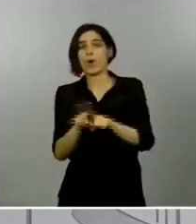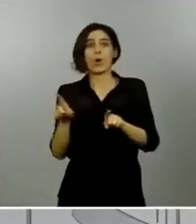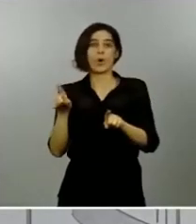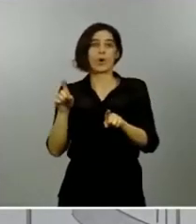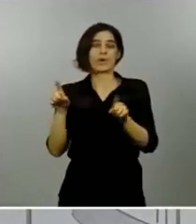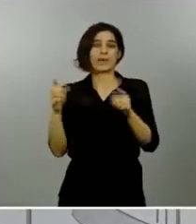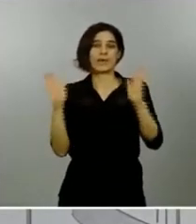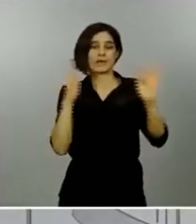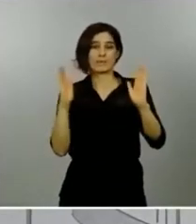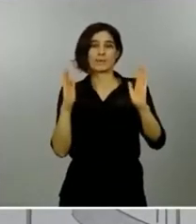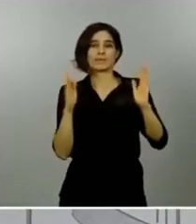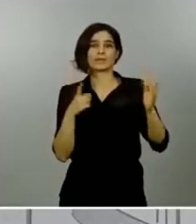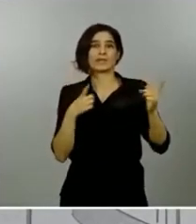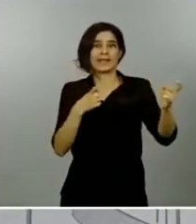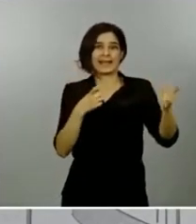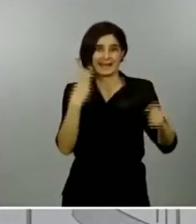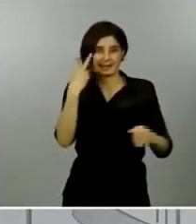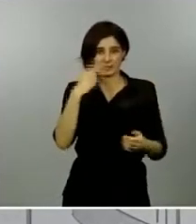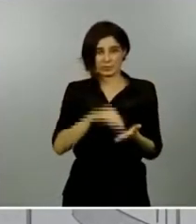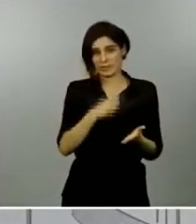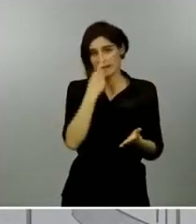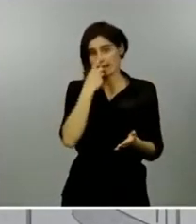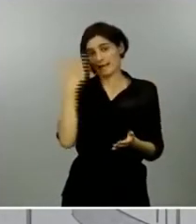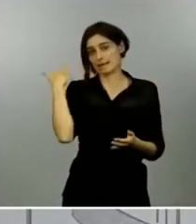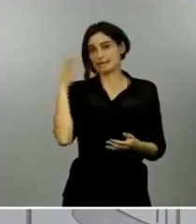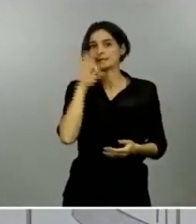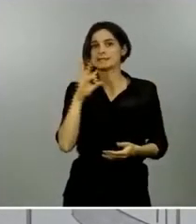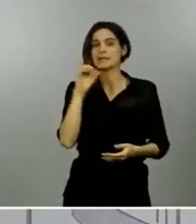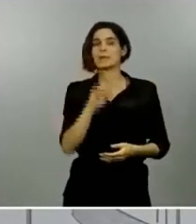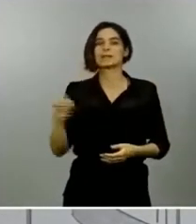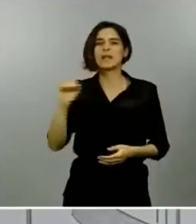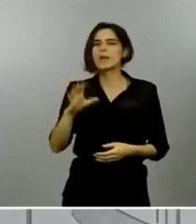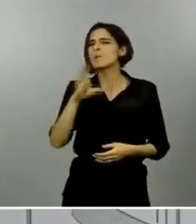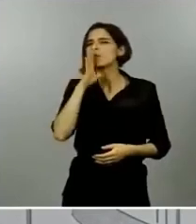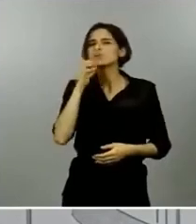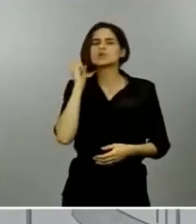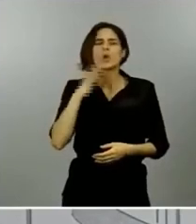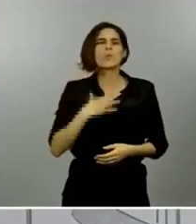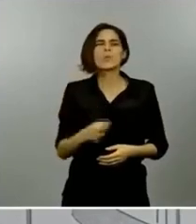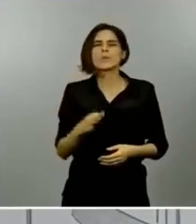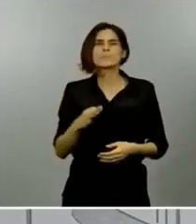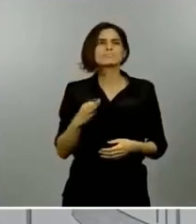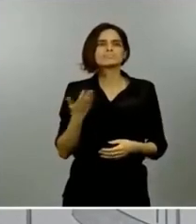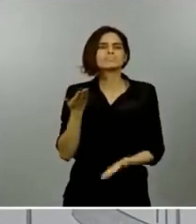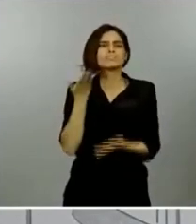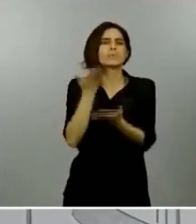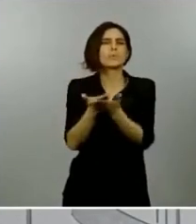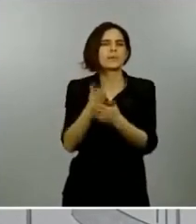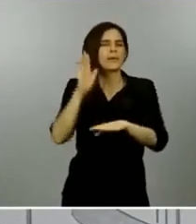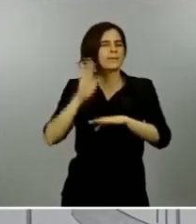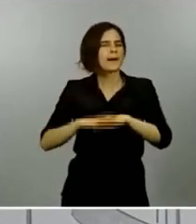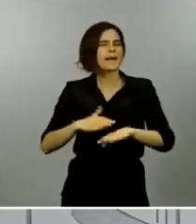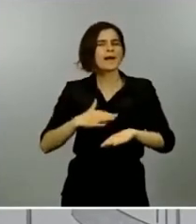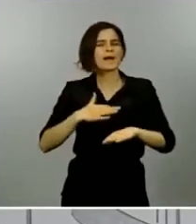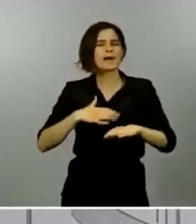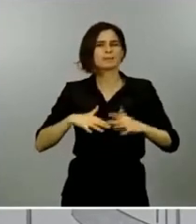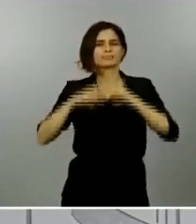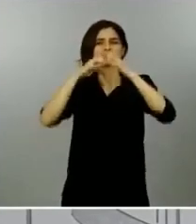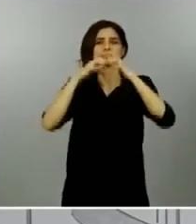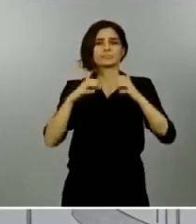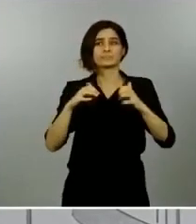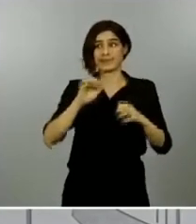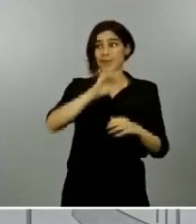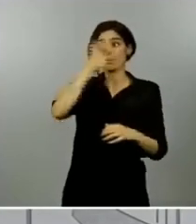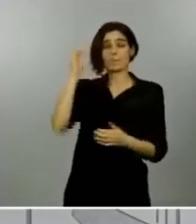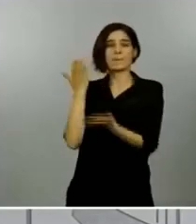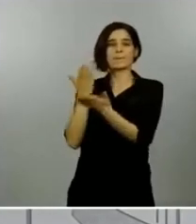que es la reconstrucción, la recuperación. ¿Qué significa? A mi juicio, la reconstrucción. Pues significa que debemos